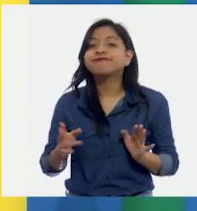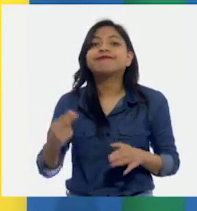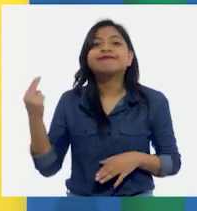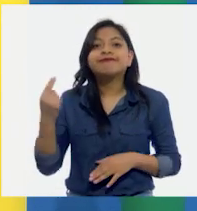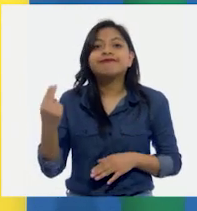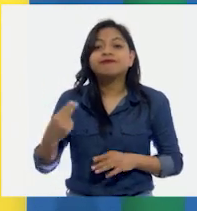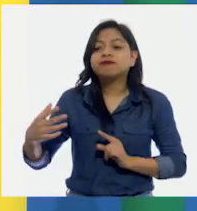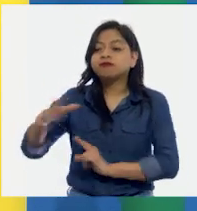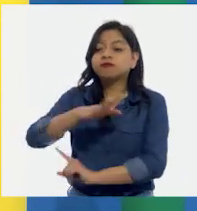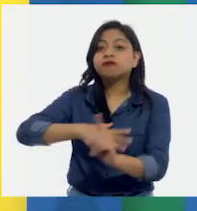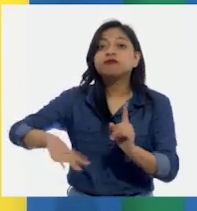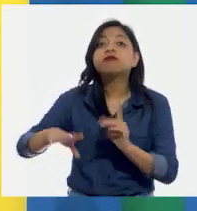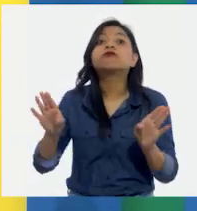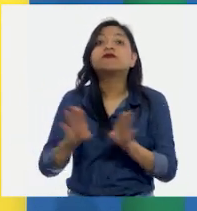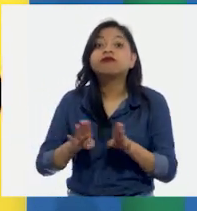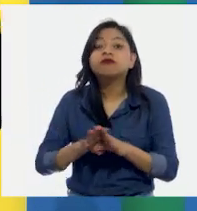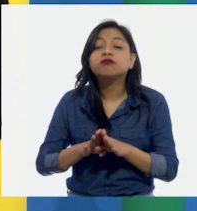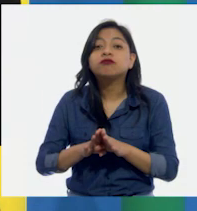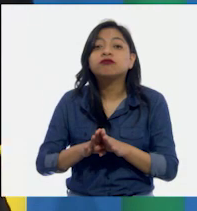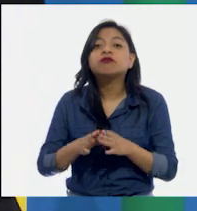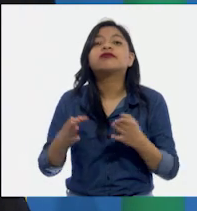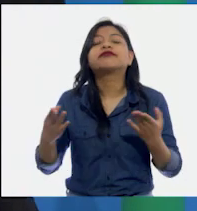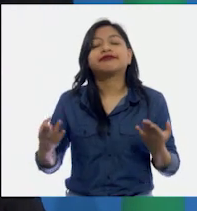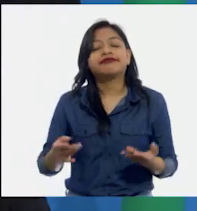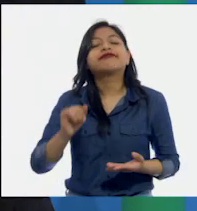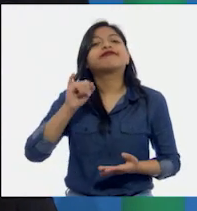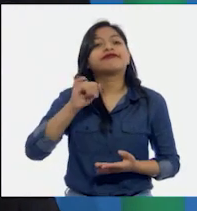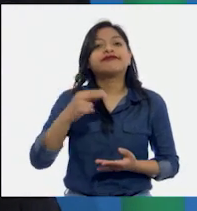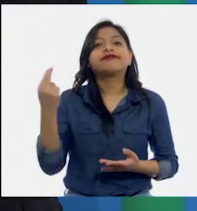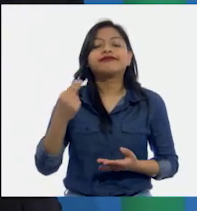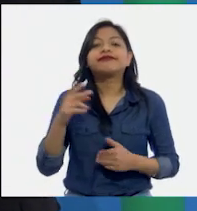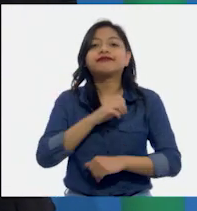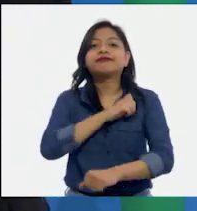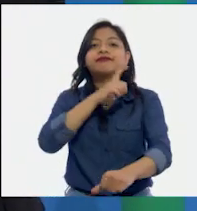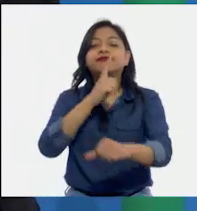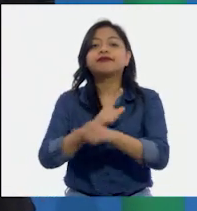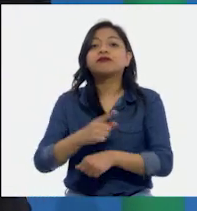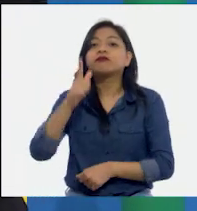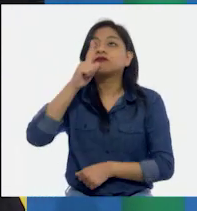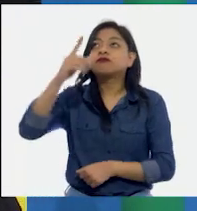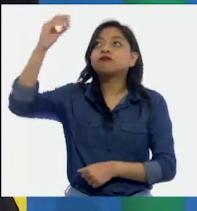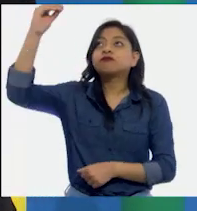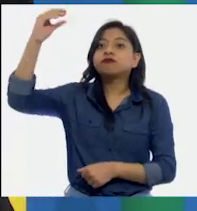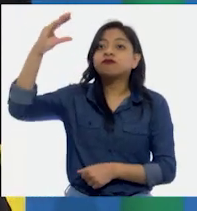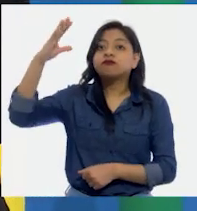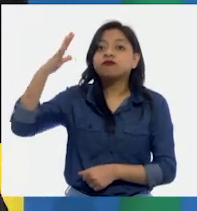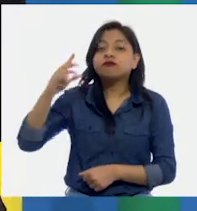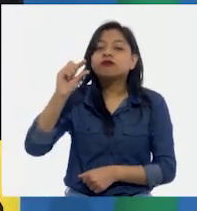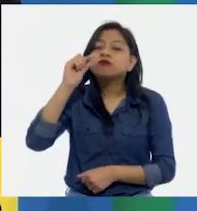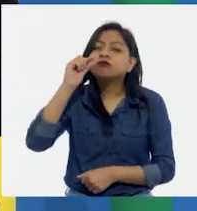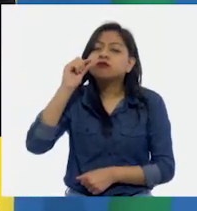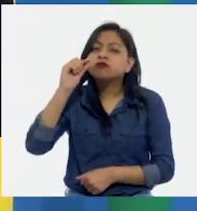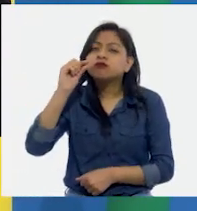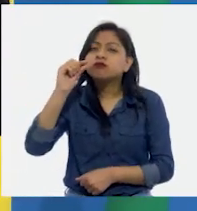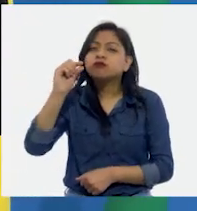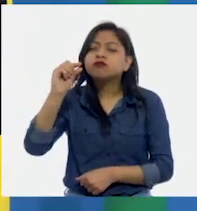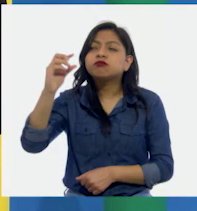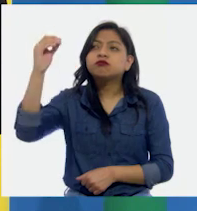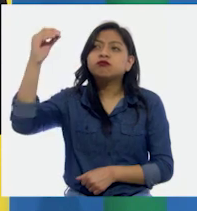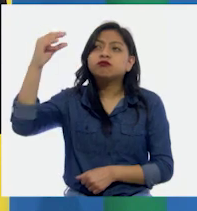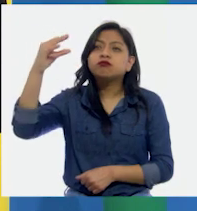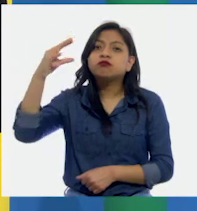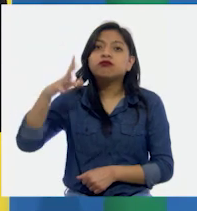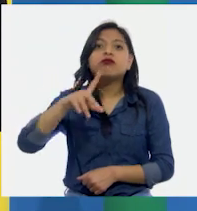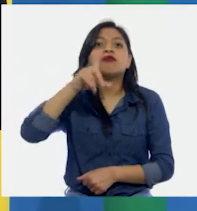habita en un ambiente con características muy particulares en donde la luz es escasa. Hay gran cantidad de